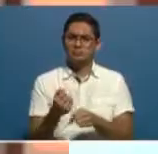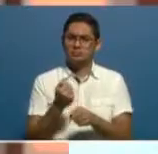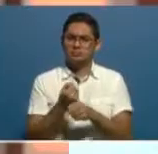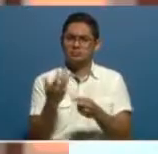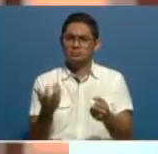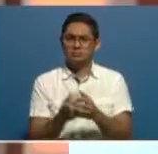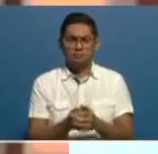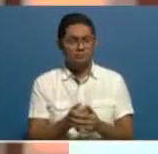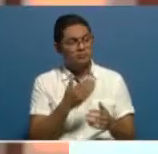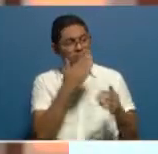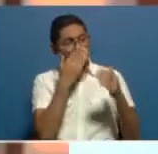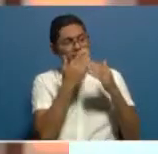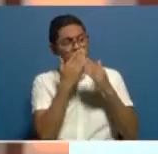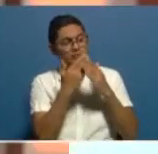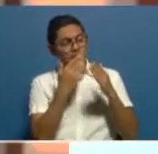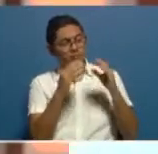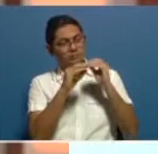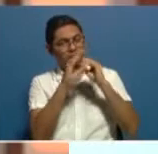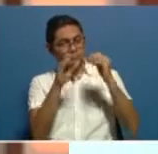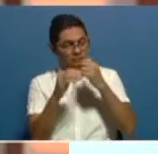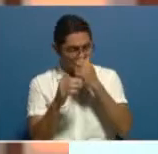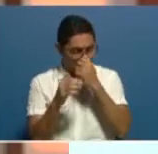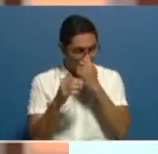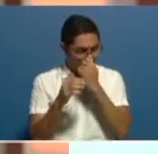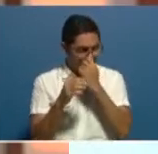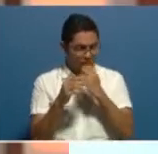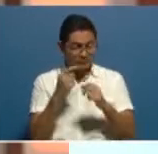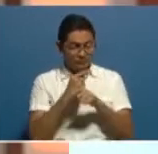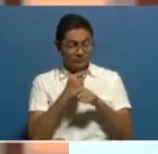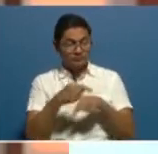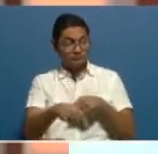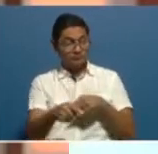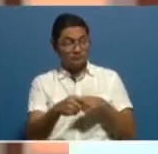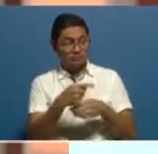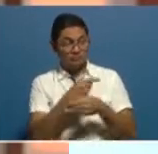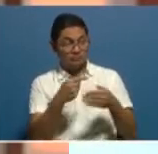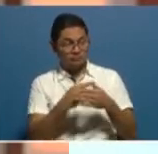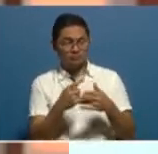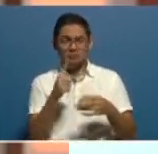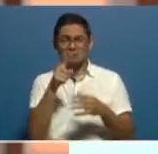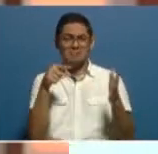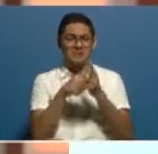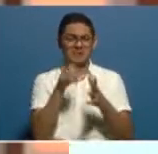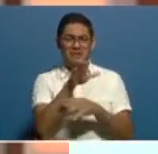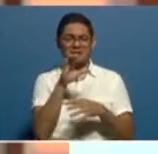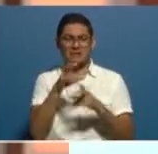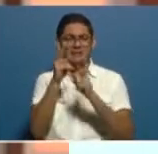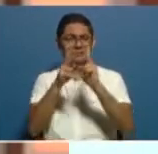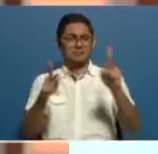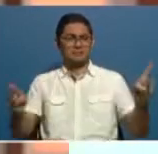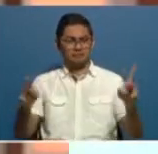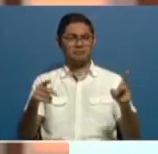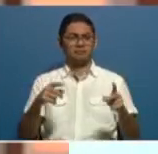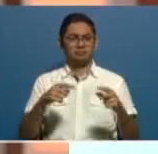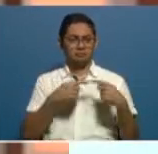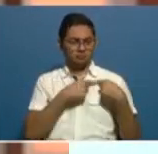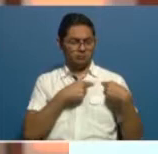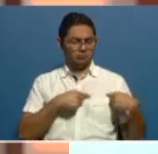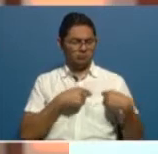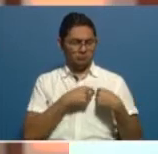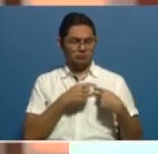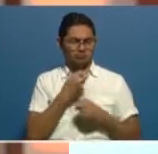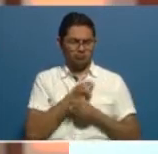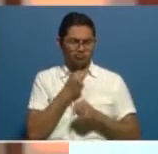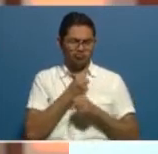días. Sí, buenos días Ángel. Bueno, nosotros tenemos empeñado para estas fiestas 1.500 unidades a nivel nacional, en el cual pues vamos a estar